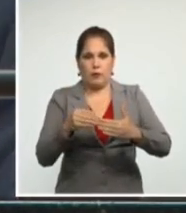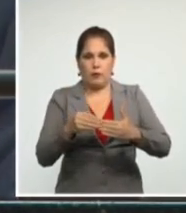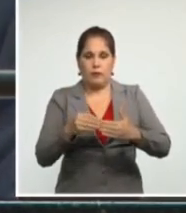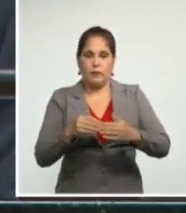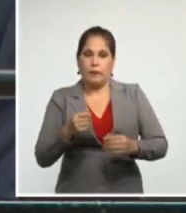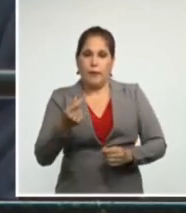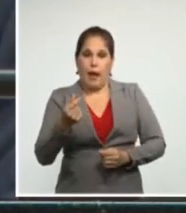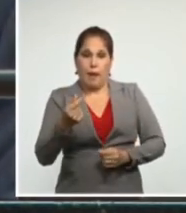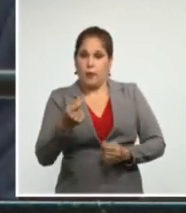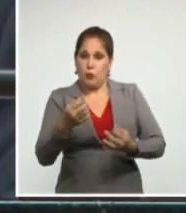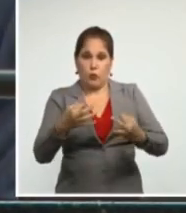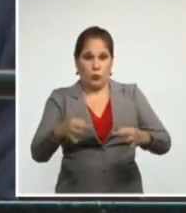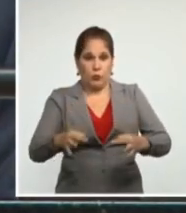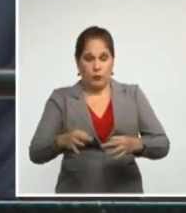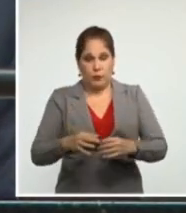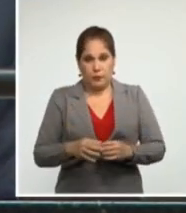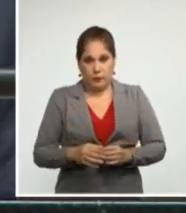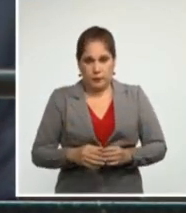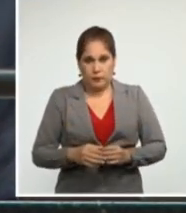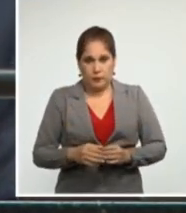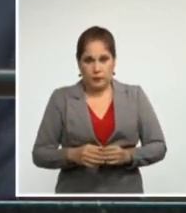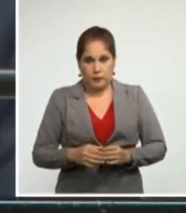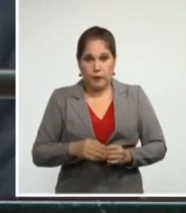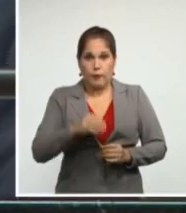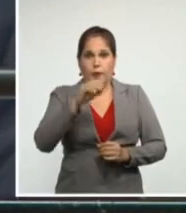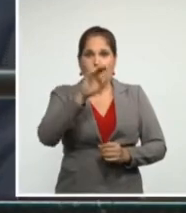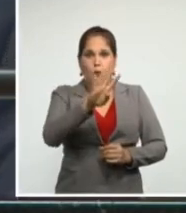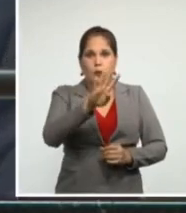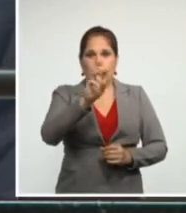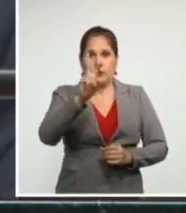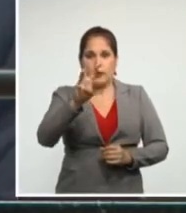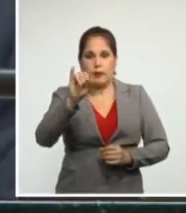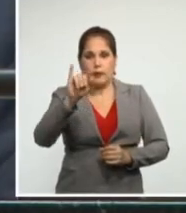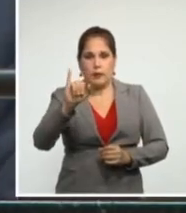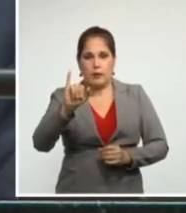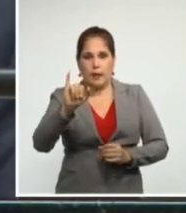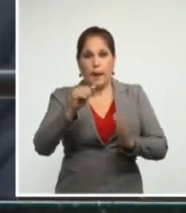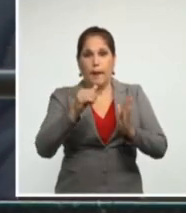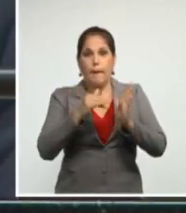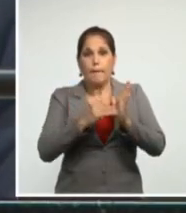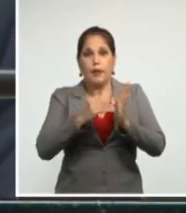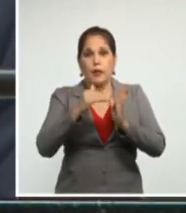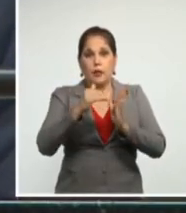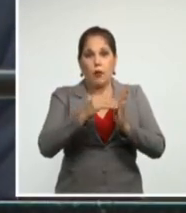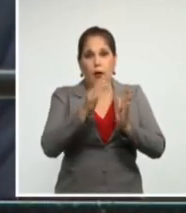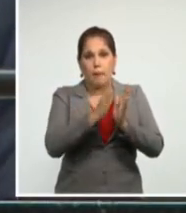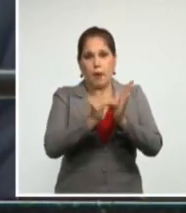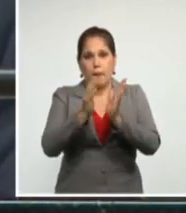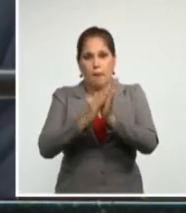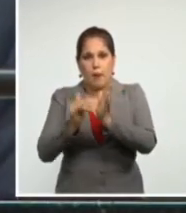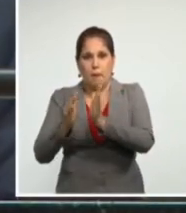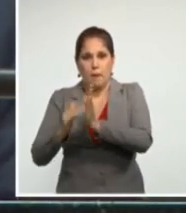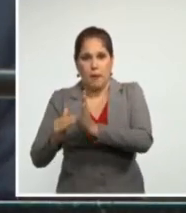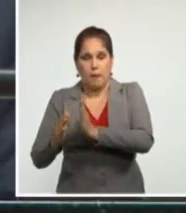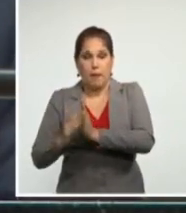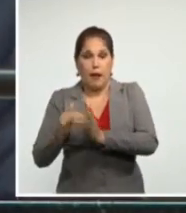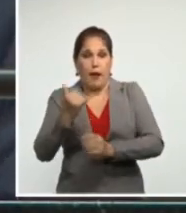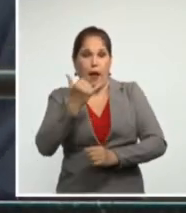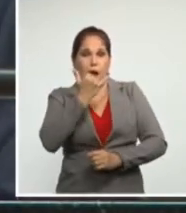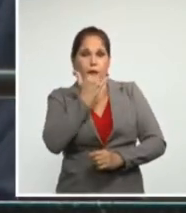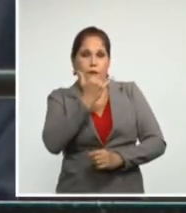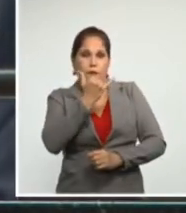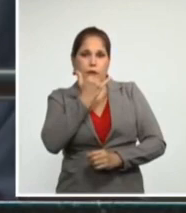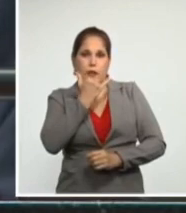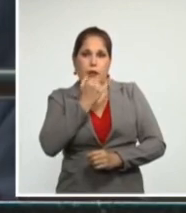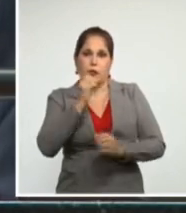corrientes 436 millones mensuales de daños como